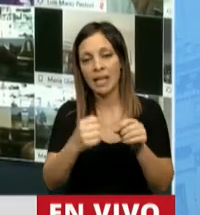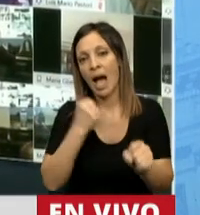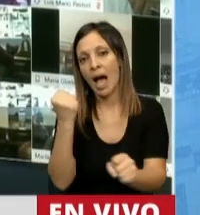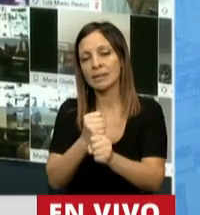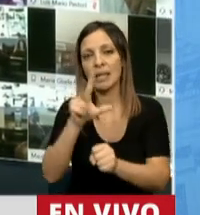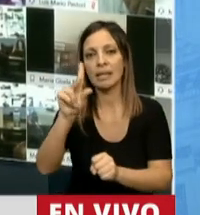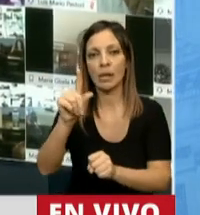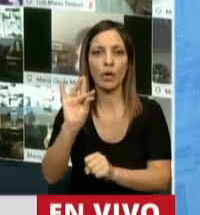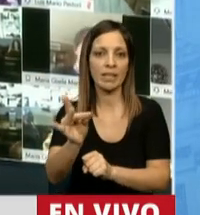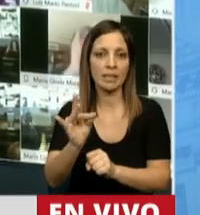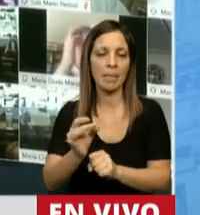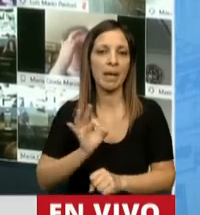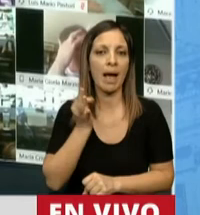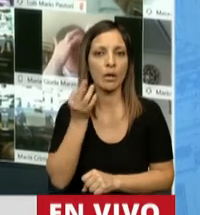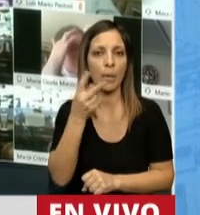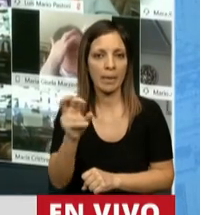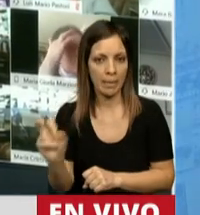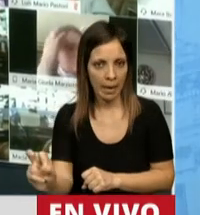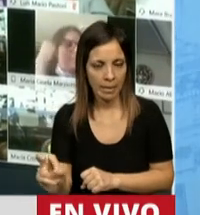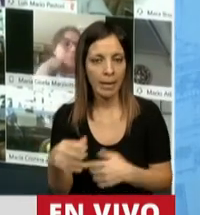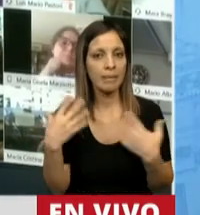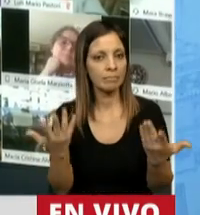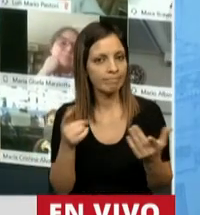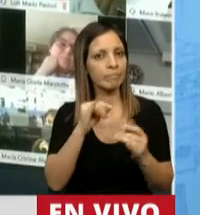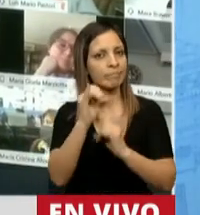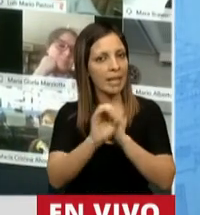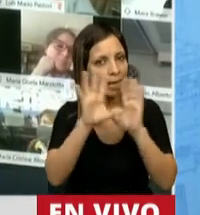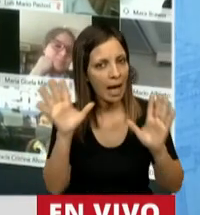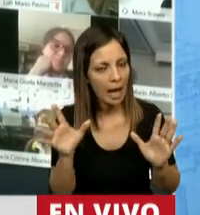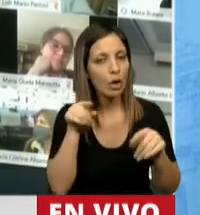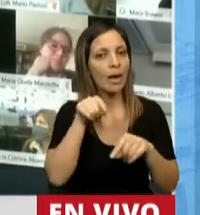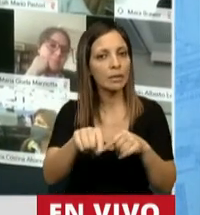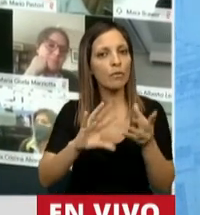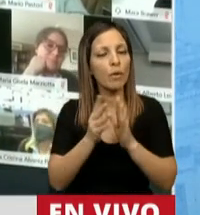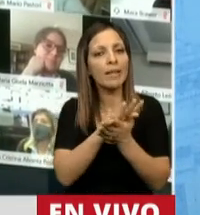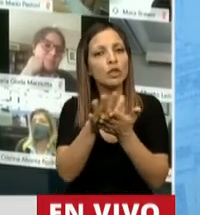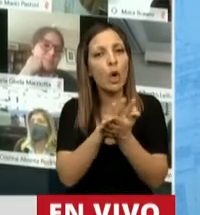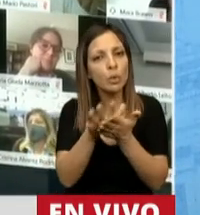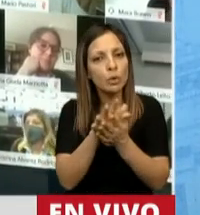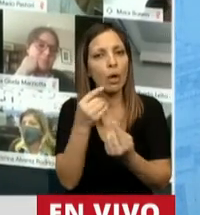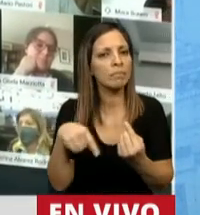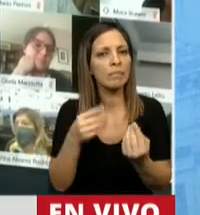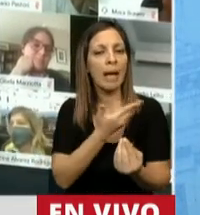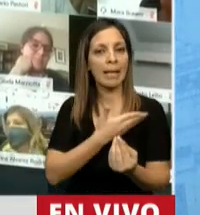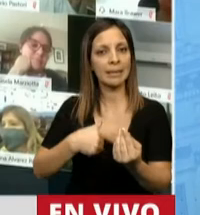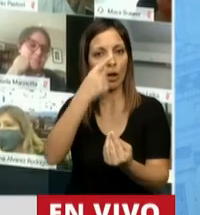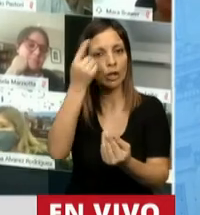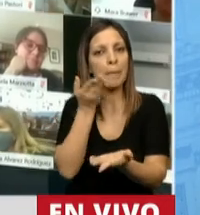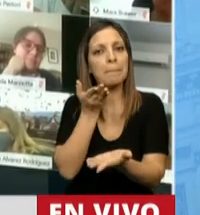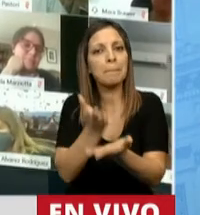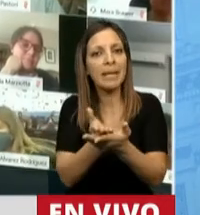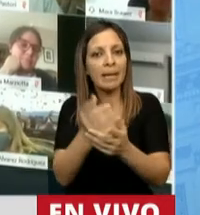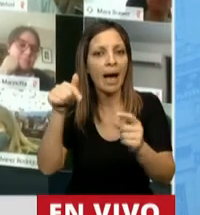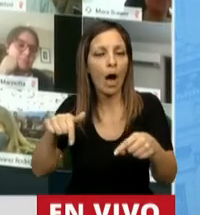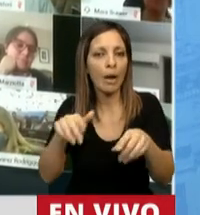el 31 de diciembre del 2020. Es decir, que está claro que es una herramienta que está pidiendo el Estado Nacional, en el